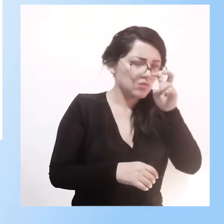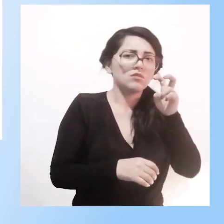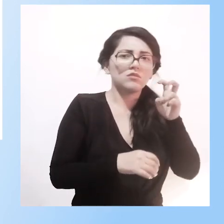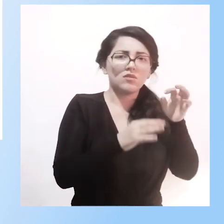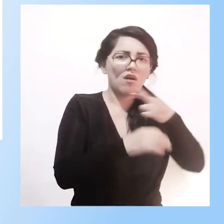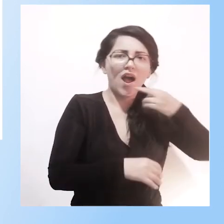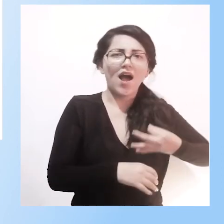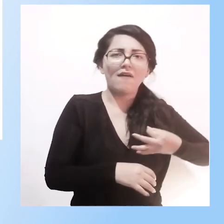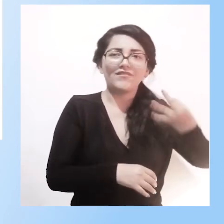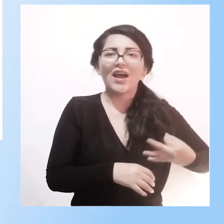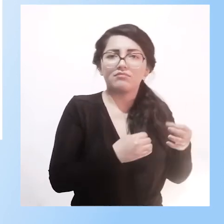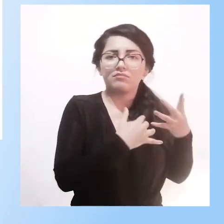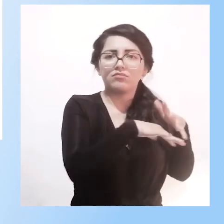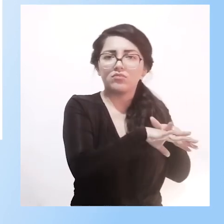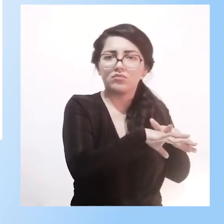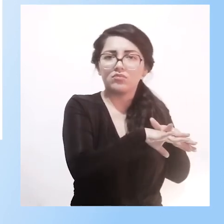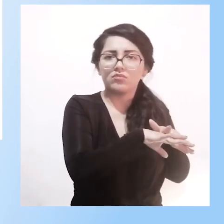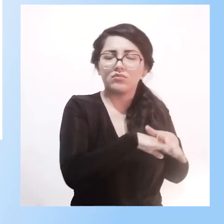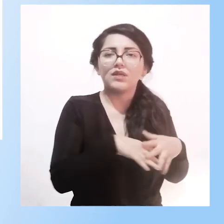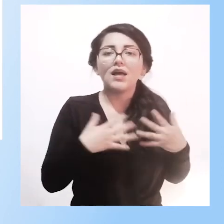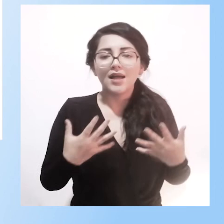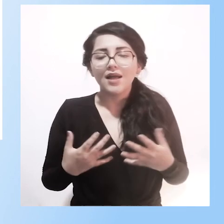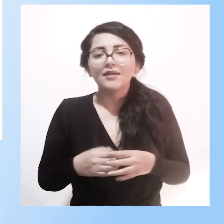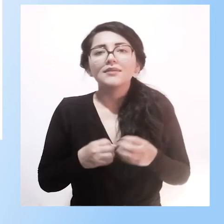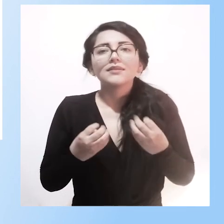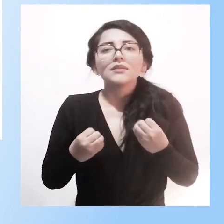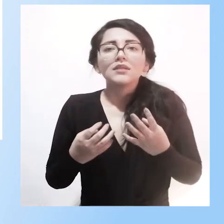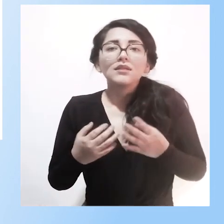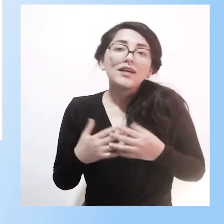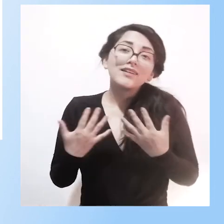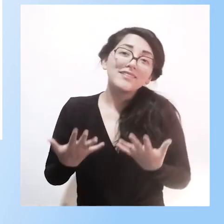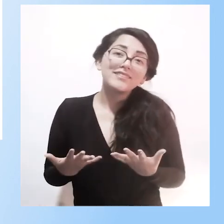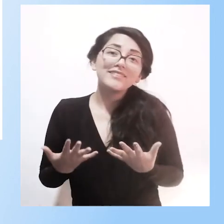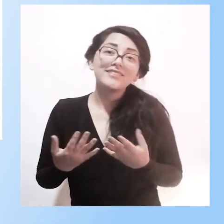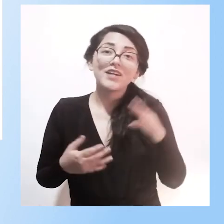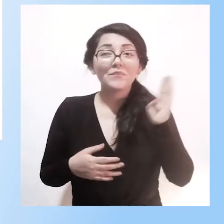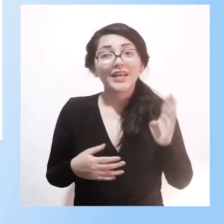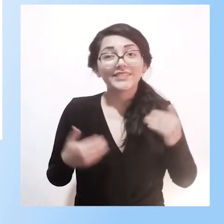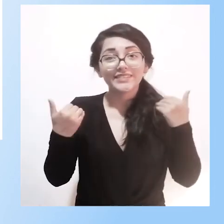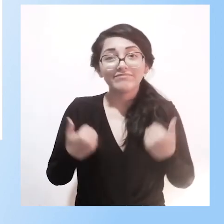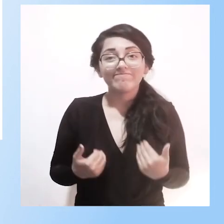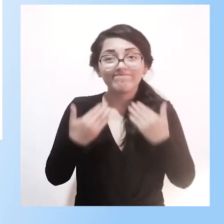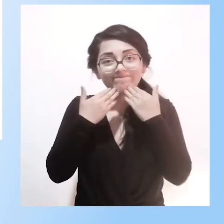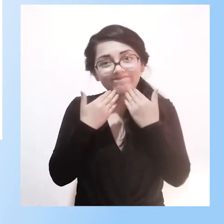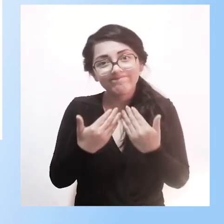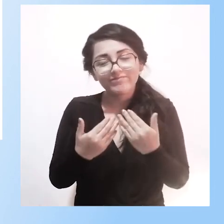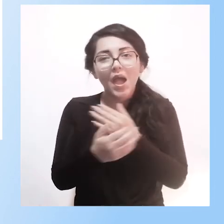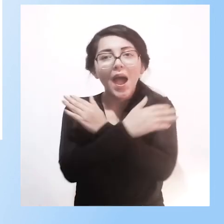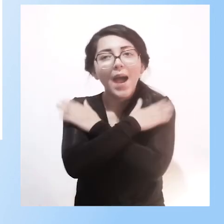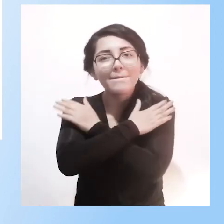real, muy real. Les traigo de Brasil, muchas gracias, un